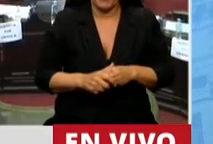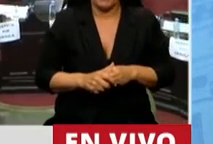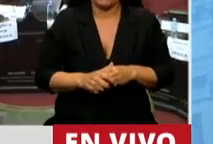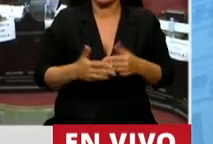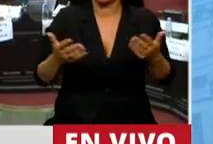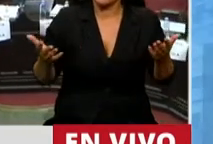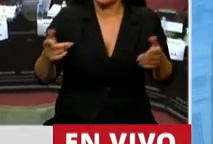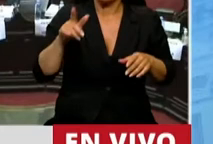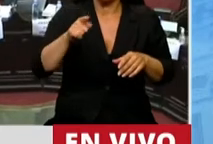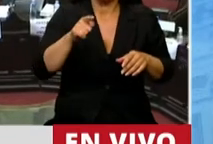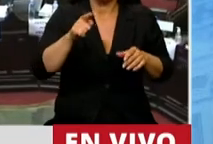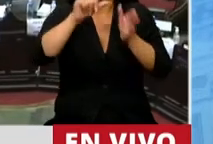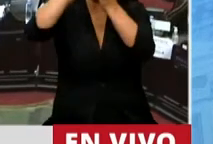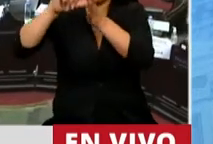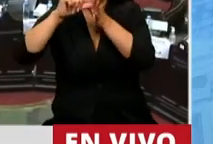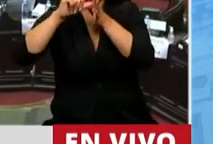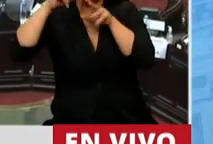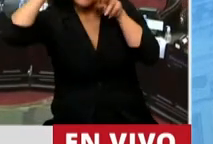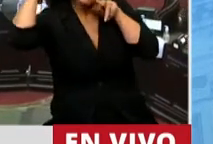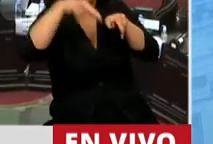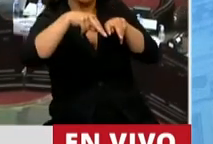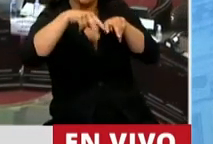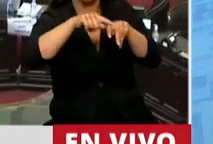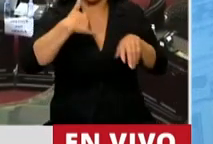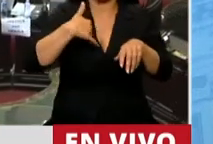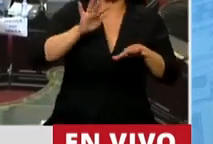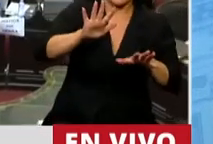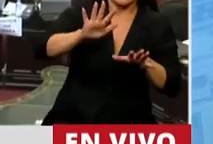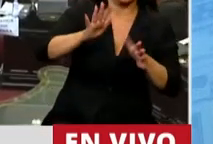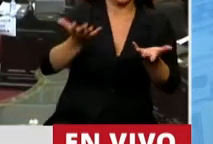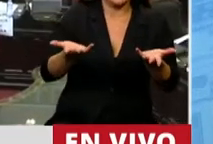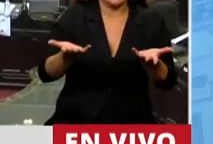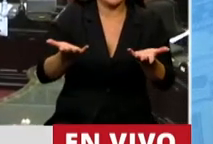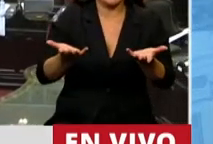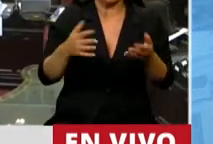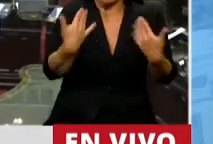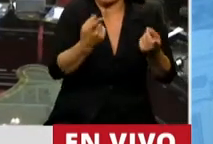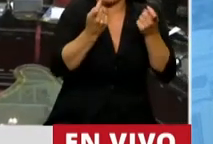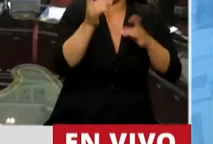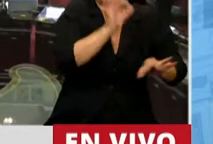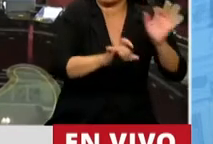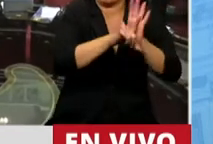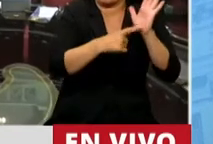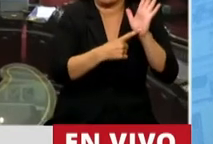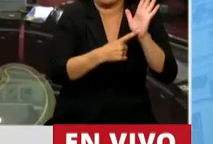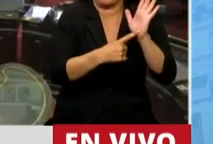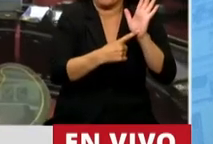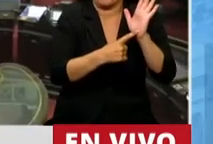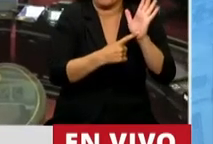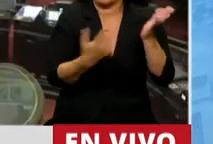Y así nos ve el mundo y por eso necesitamos esto. Yo creo que la ley llega a tratamiento